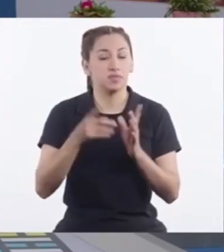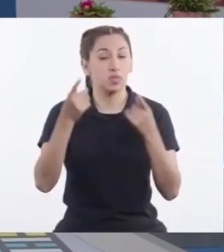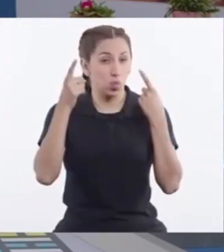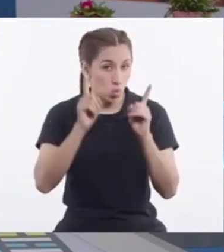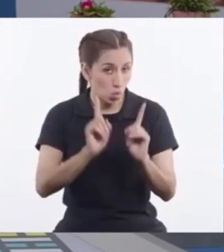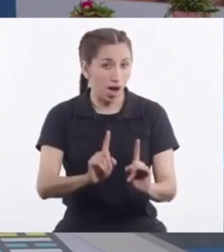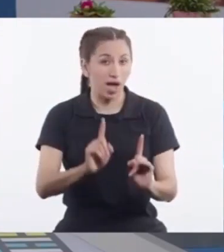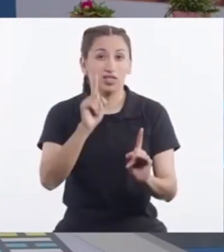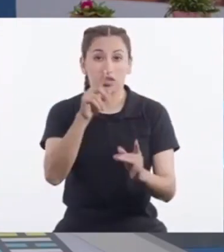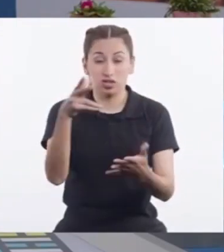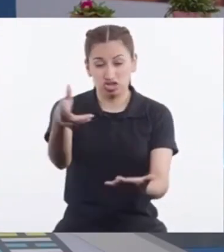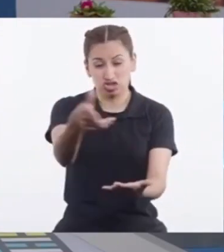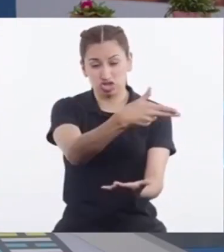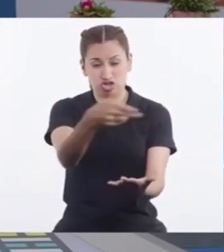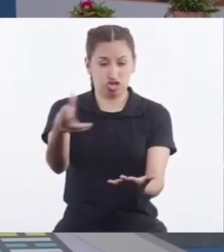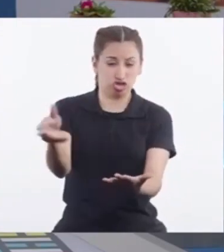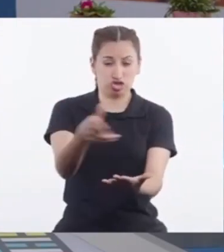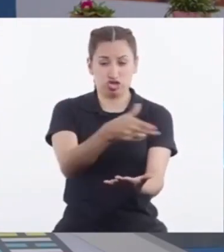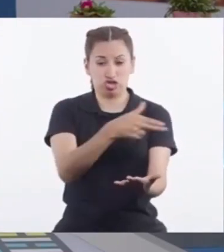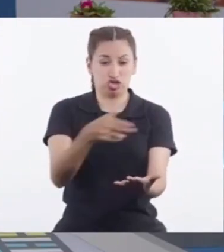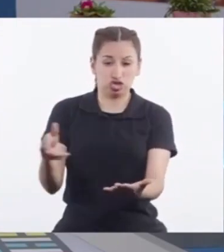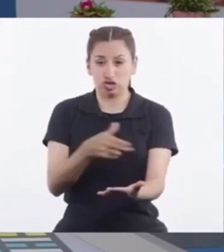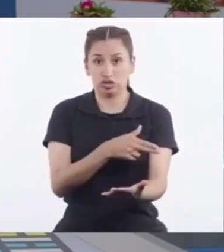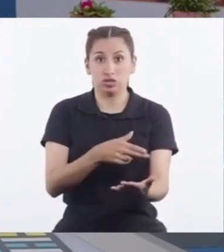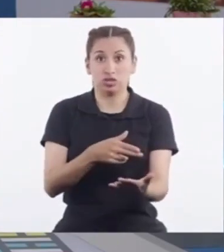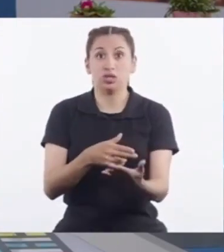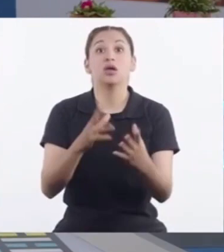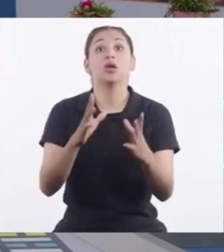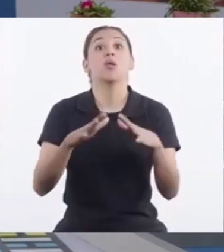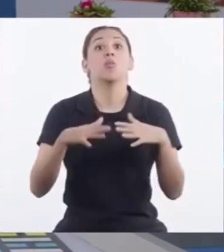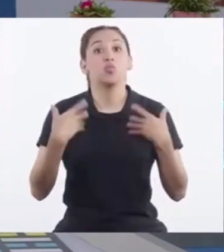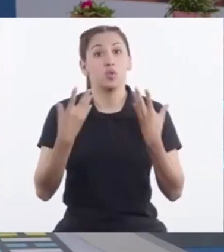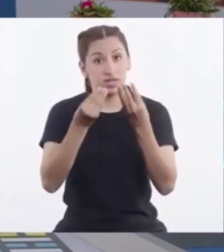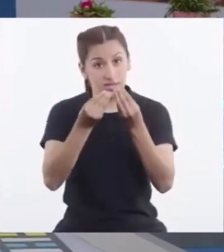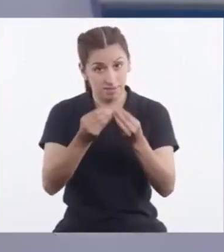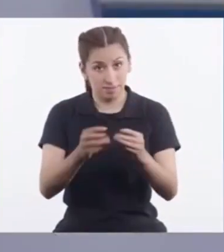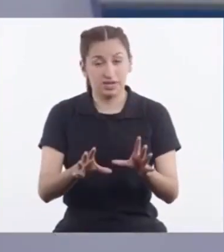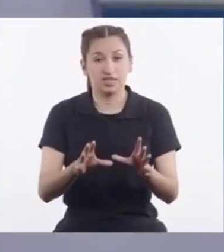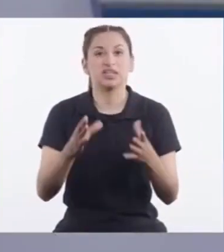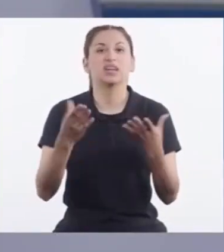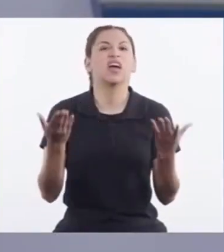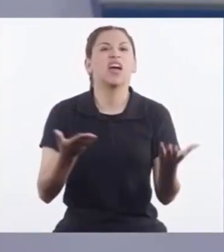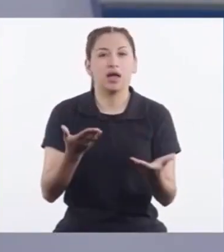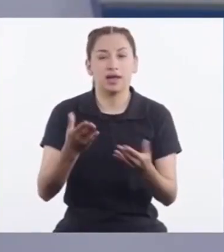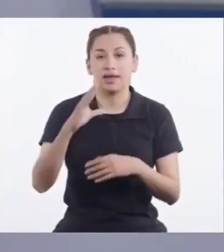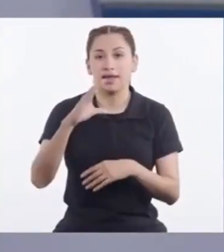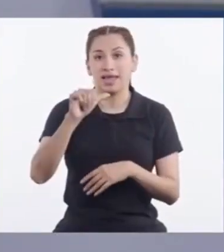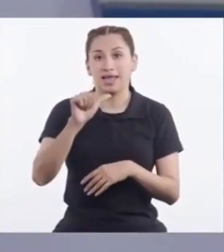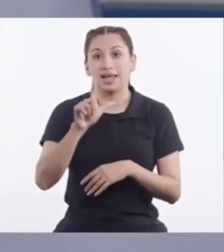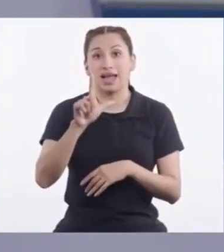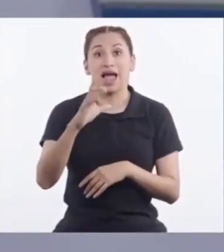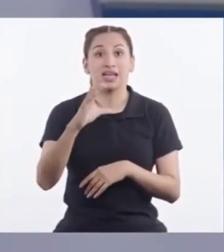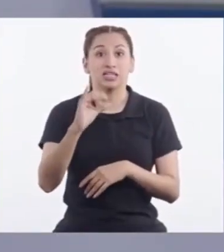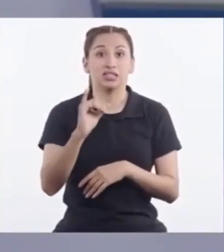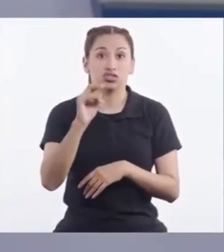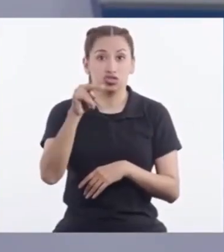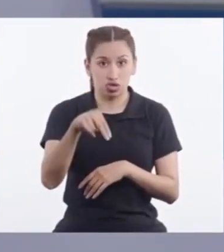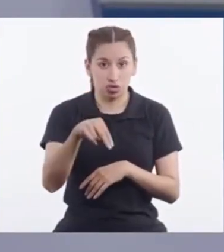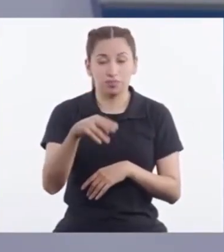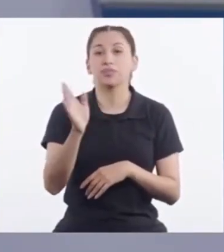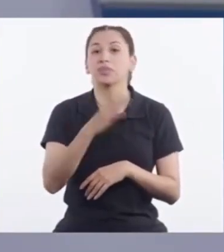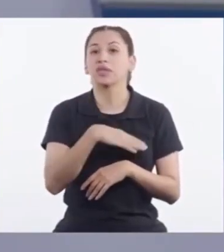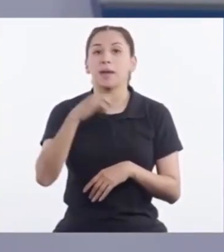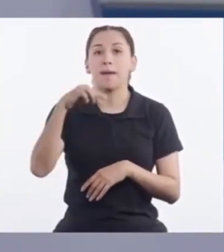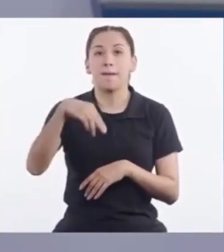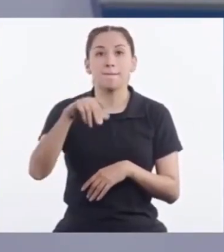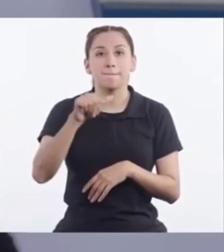daña Este pierde importantes minerales Como Calcio Magnesio